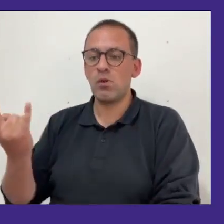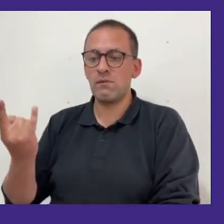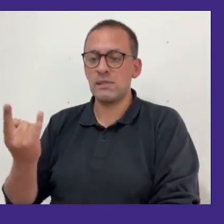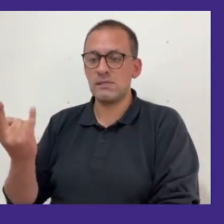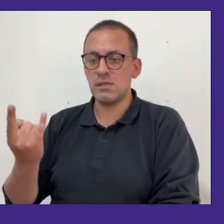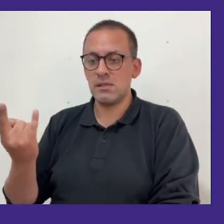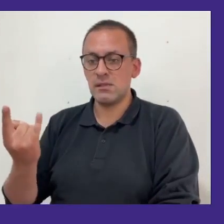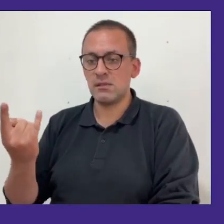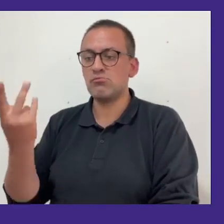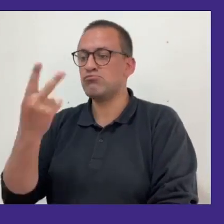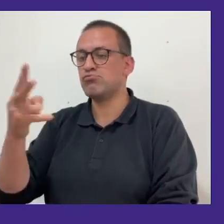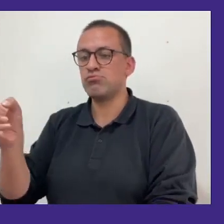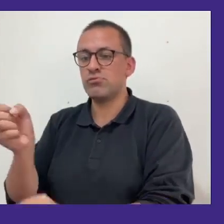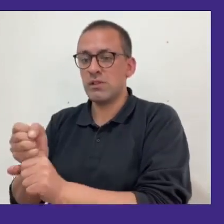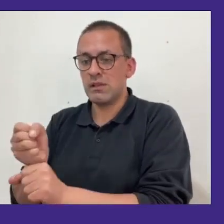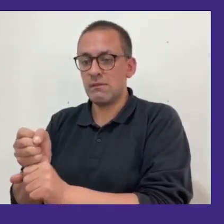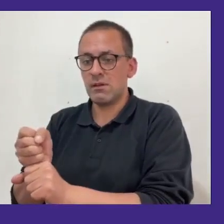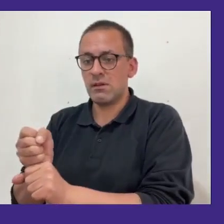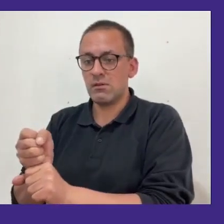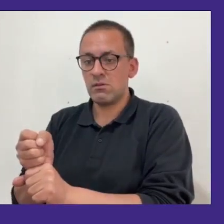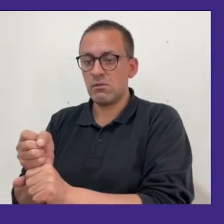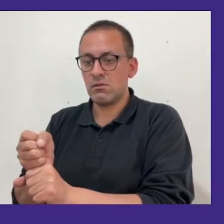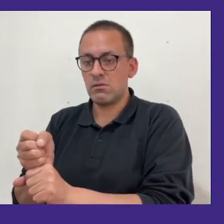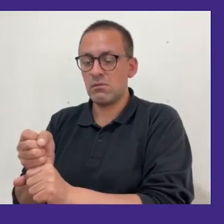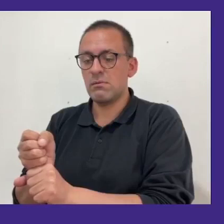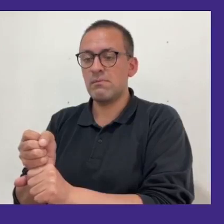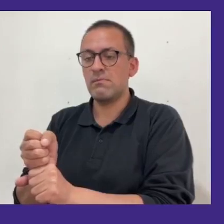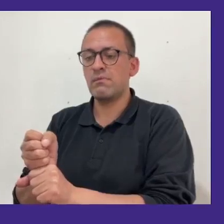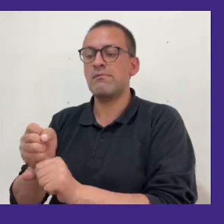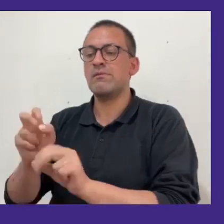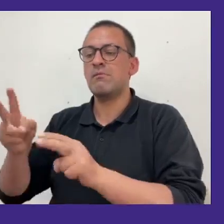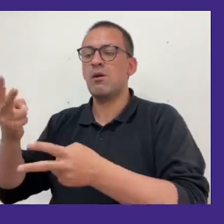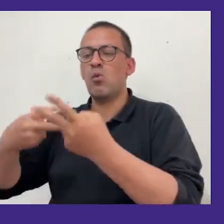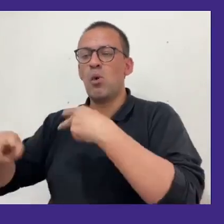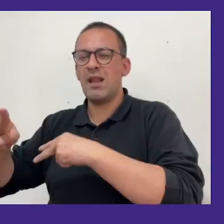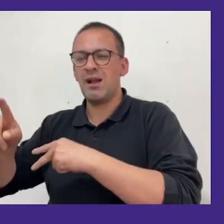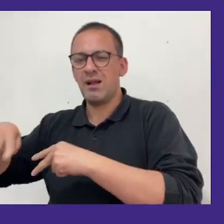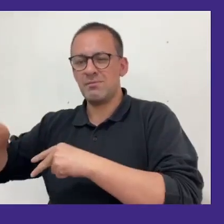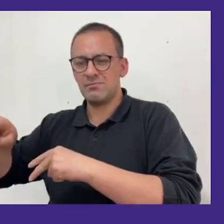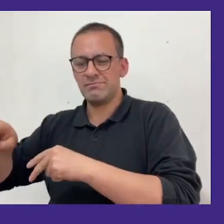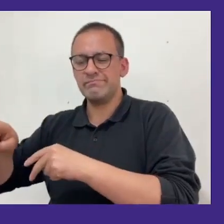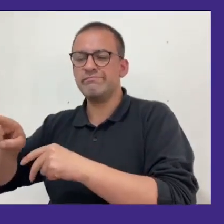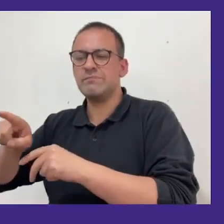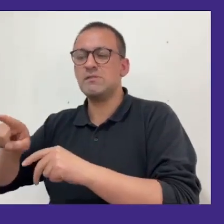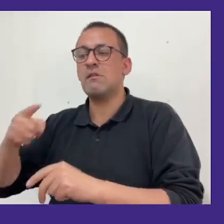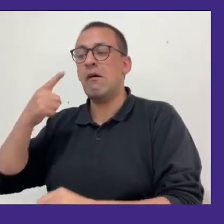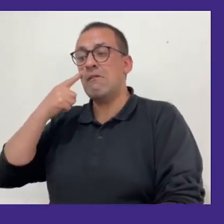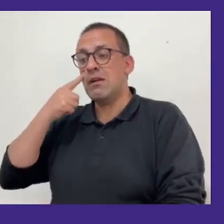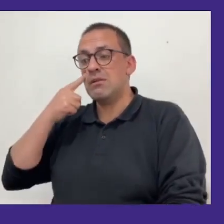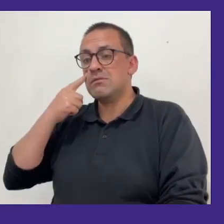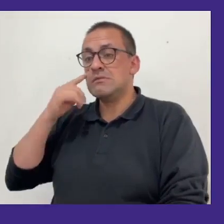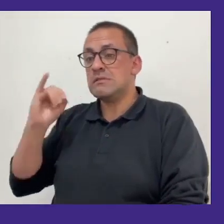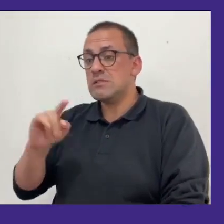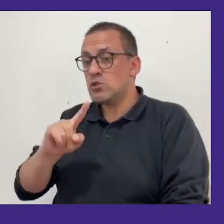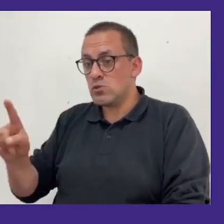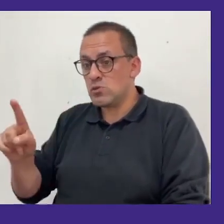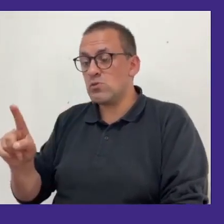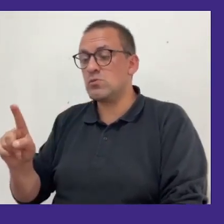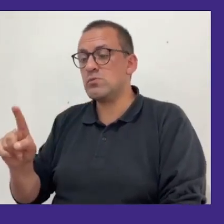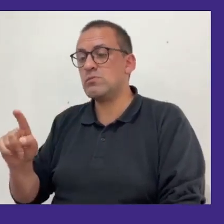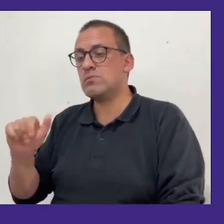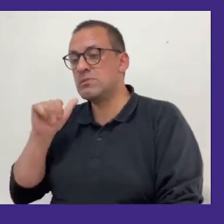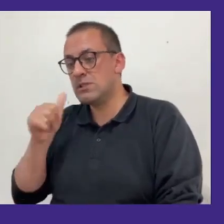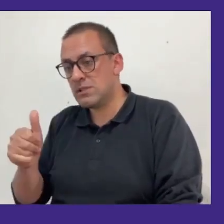de sus trabajadores y ahora en la tarde recién vamos a saber si puede exponer pero ella tiene muchas ganas de hacerlo pero por una responsabilidad